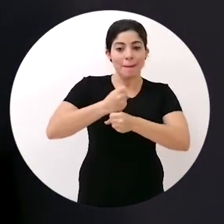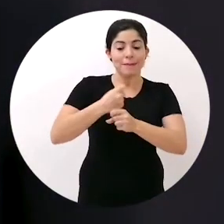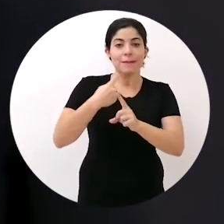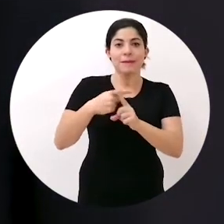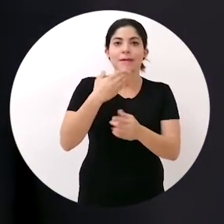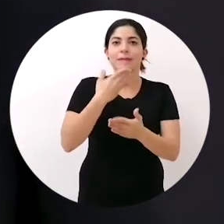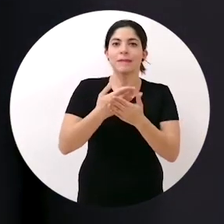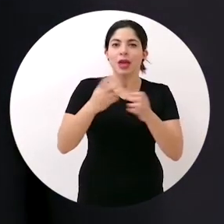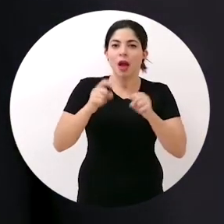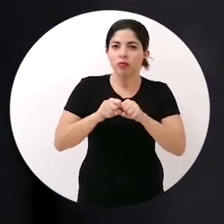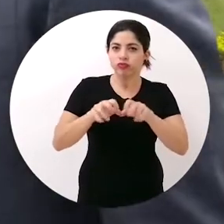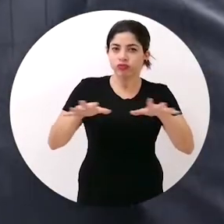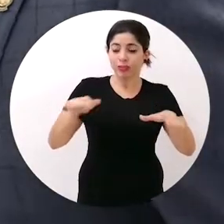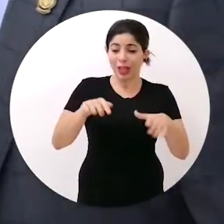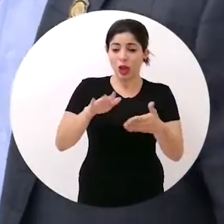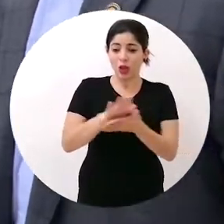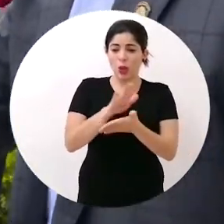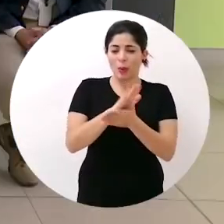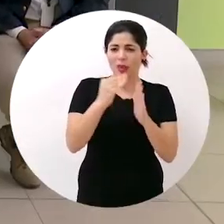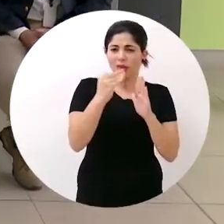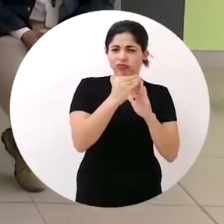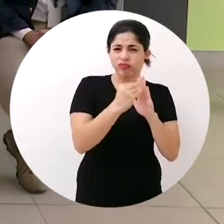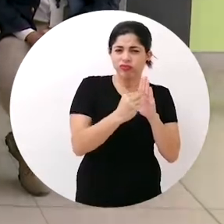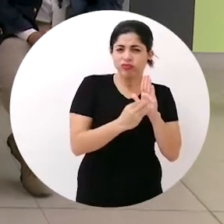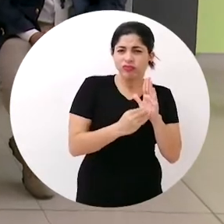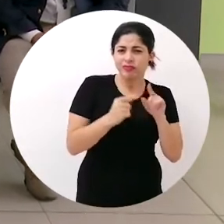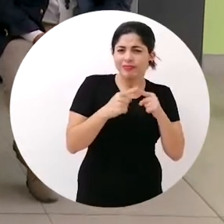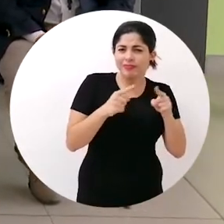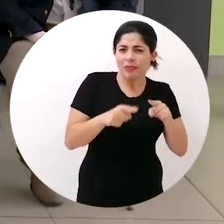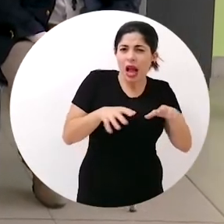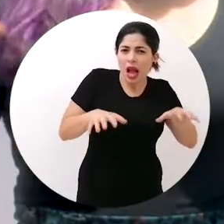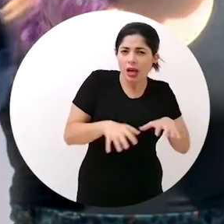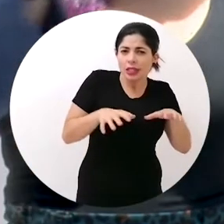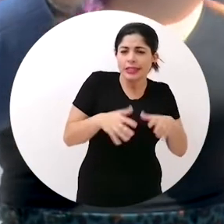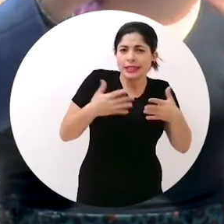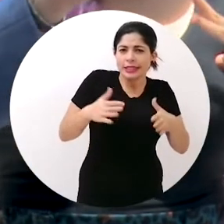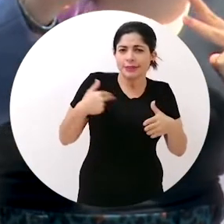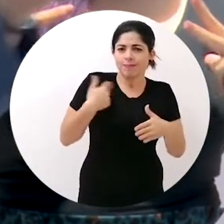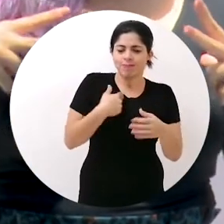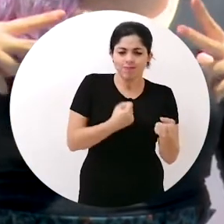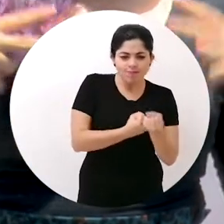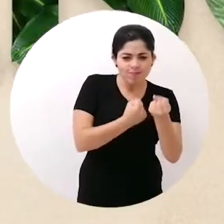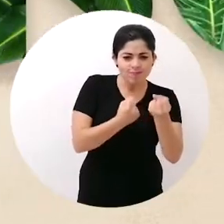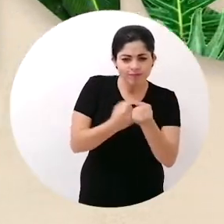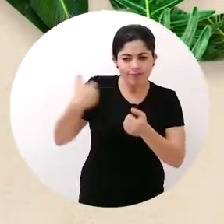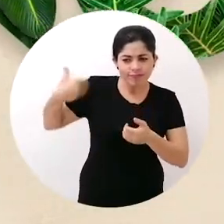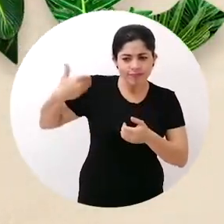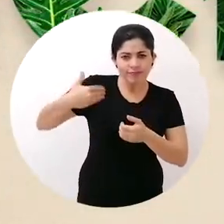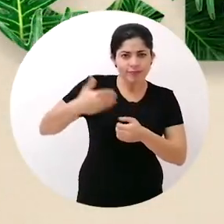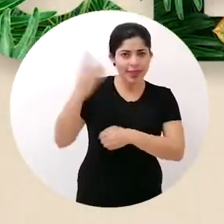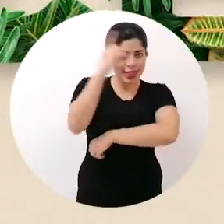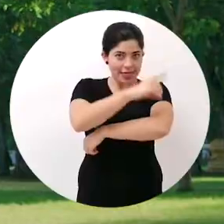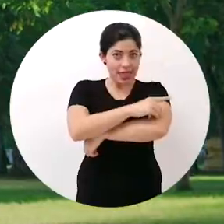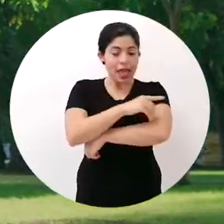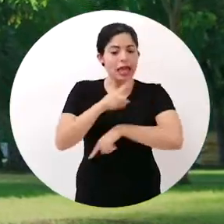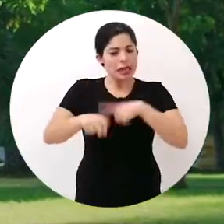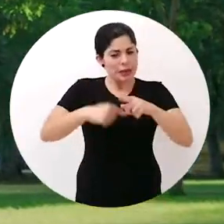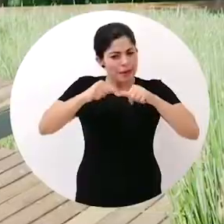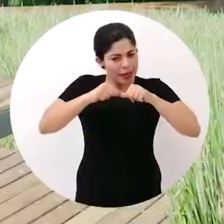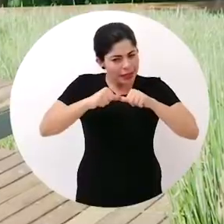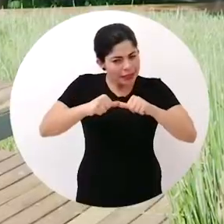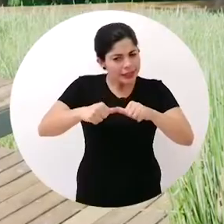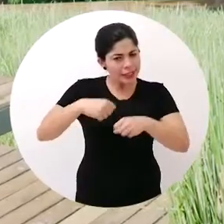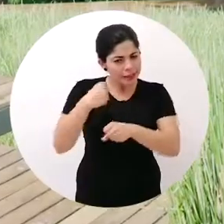Empleo y Bienestar. Este documento señala una serie de acciones que hemos estado impulsando en estos días y